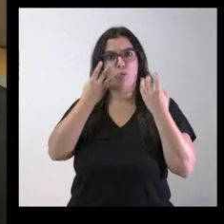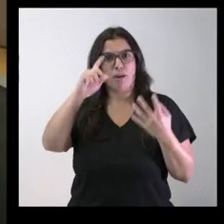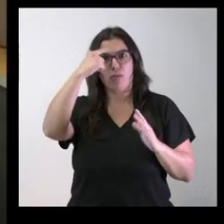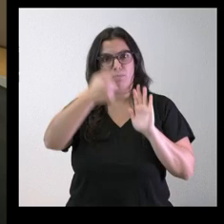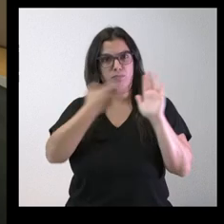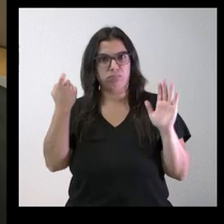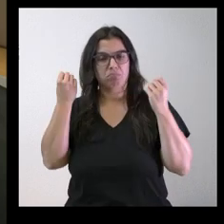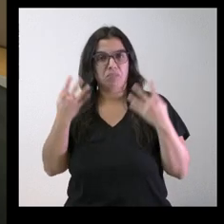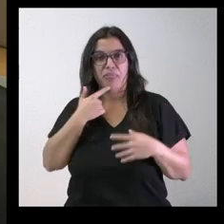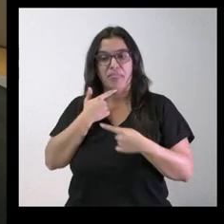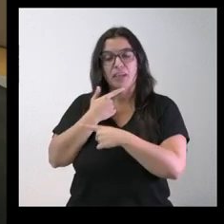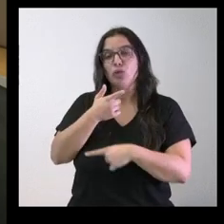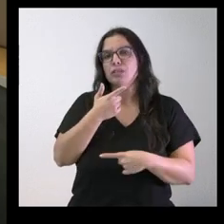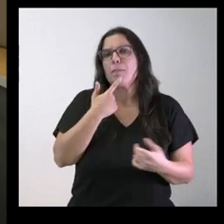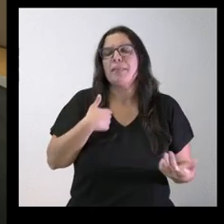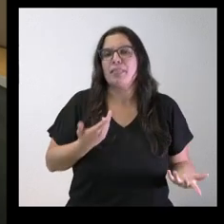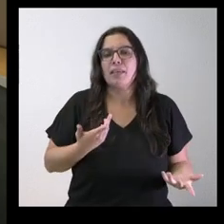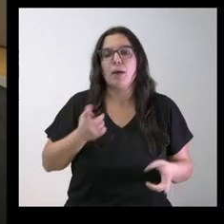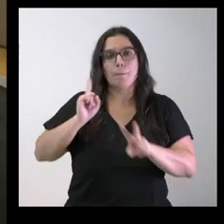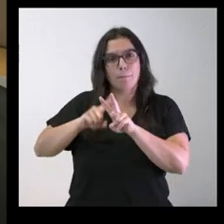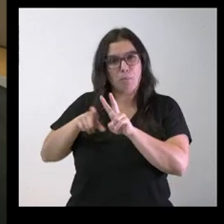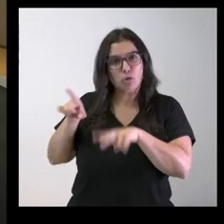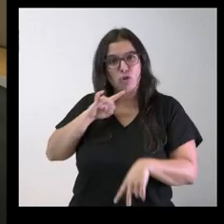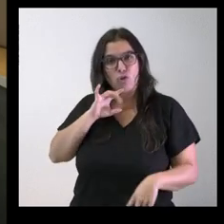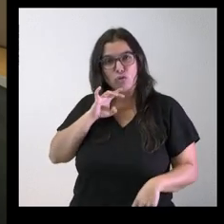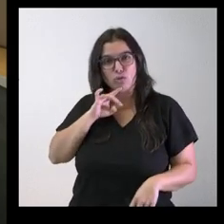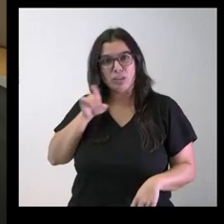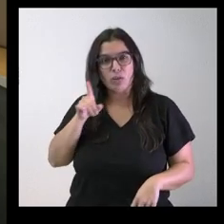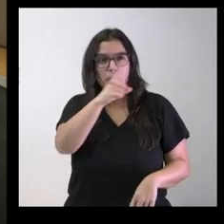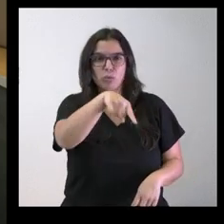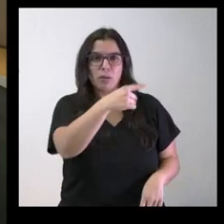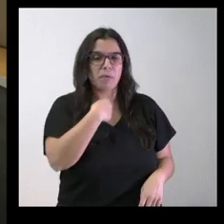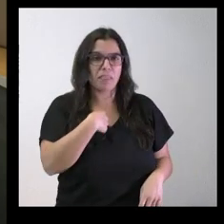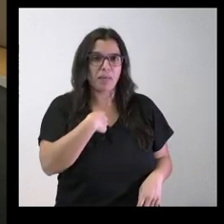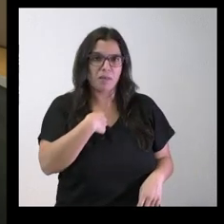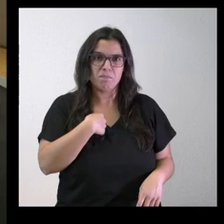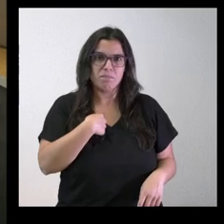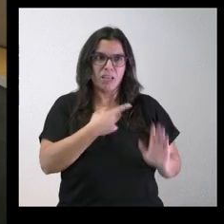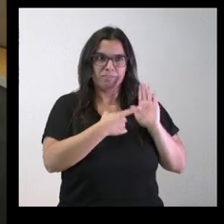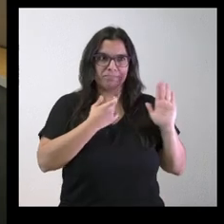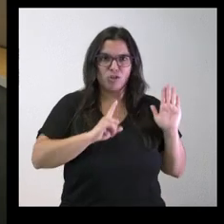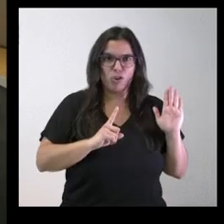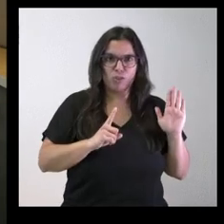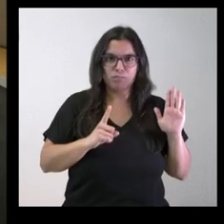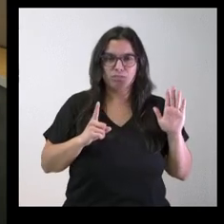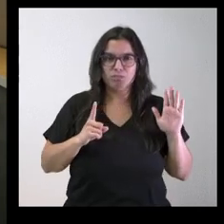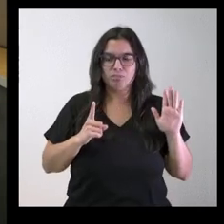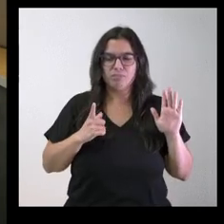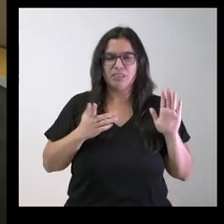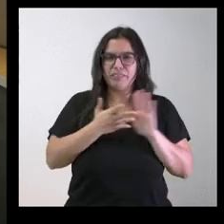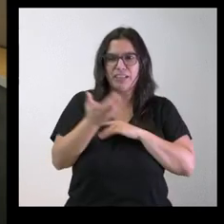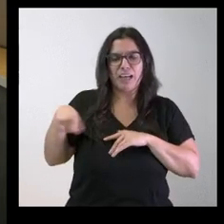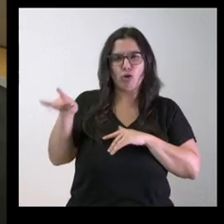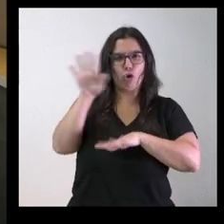Si es que realmente Vox está celebrando esta cuestión y usted me acaba de decir que no es así ¿está confundido?